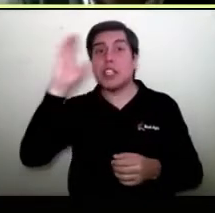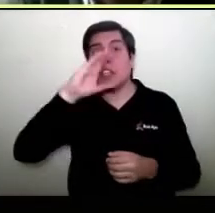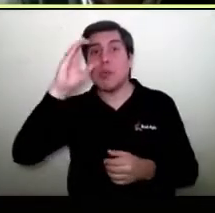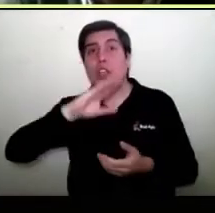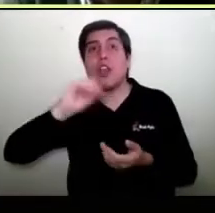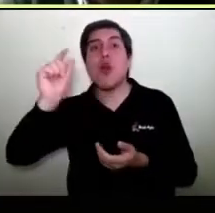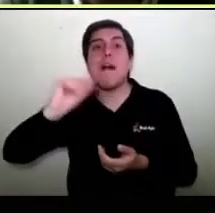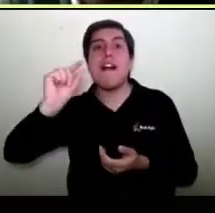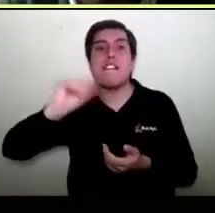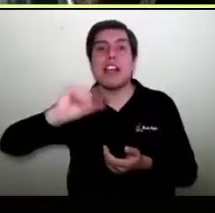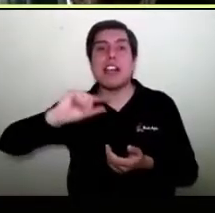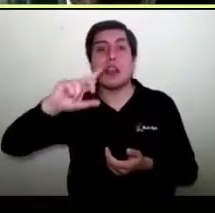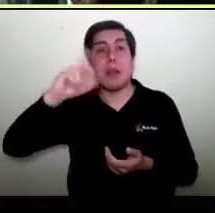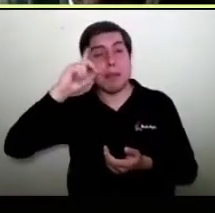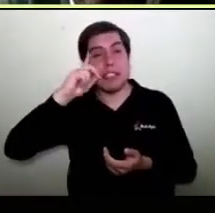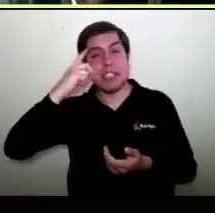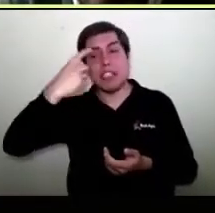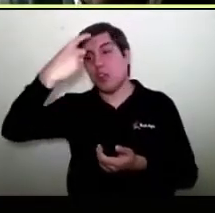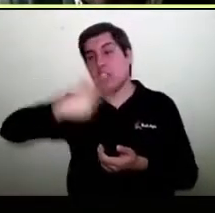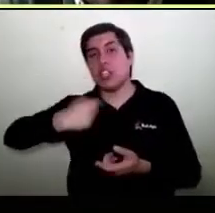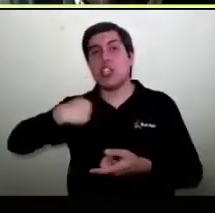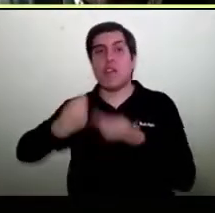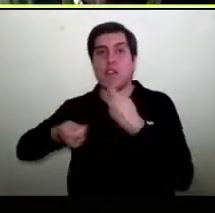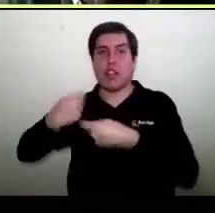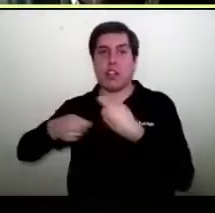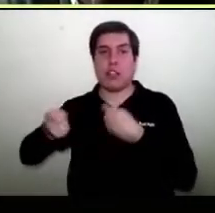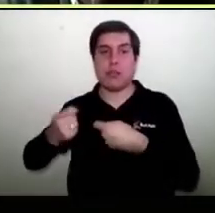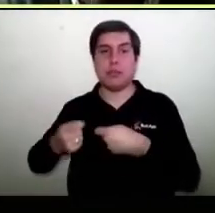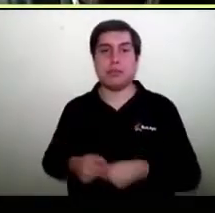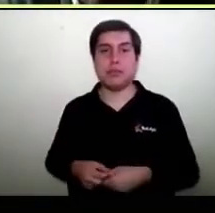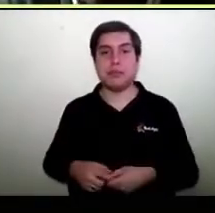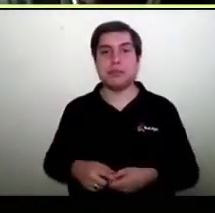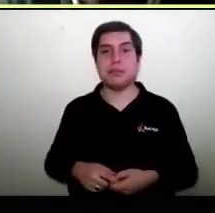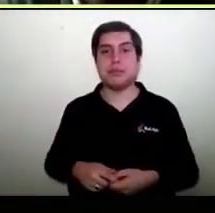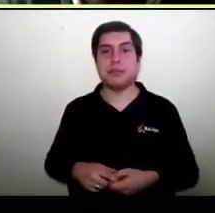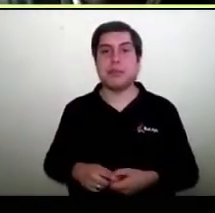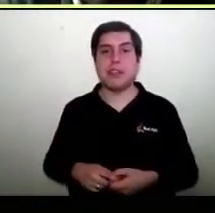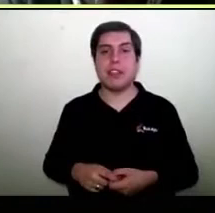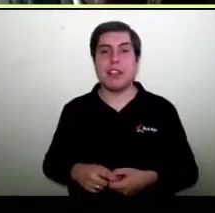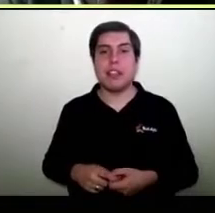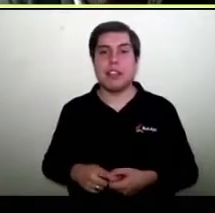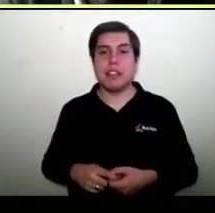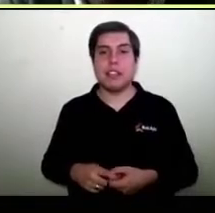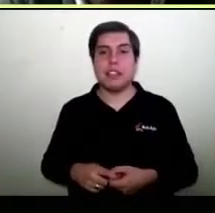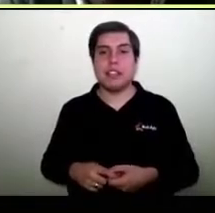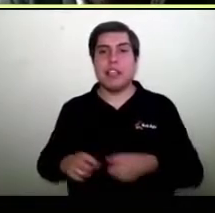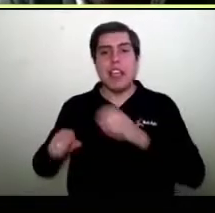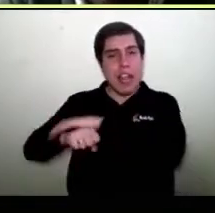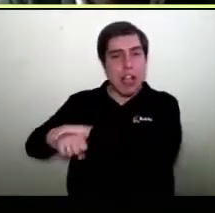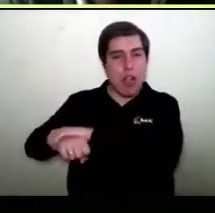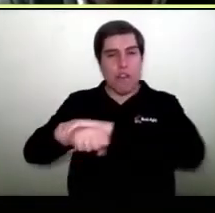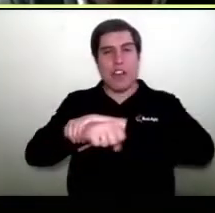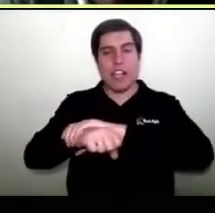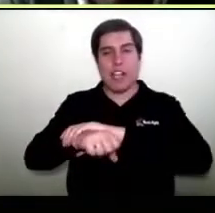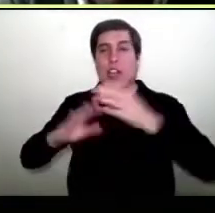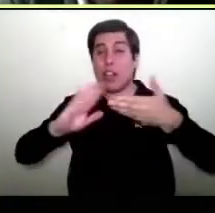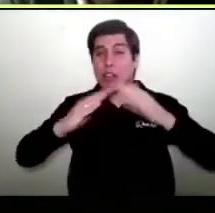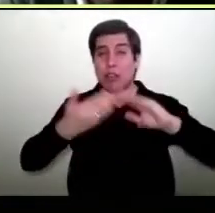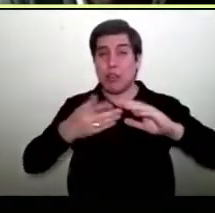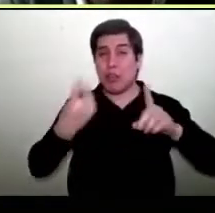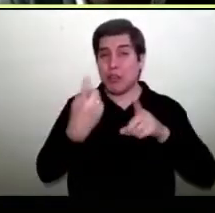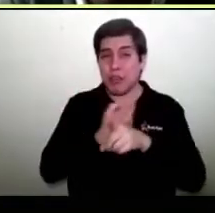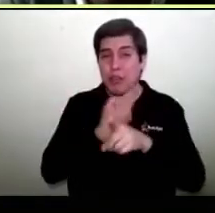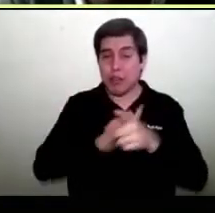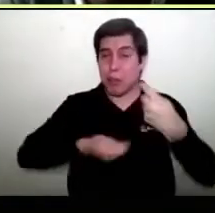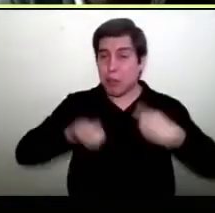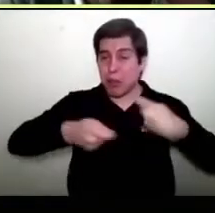acomoden bien a sus estilos de producto. Trabajar en comunidad colaborativa, si bien no es obligatorio en los Marketplace, ayuda. Ayuda mucho